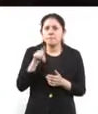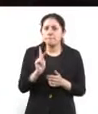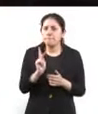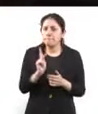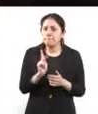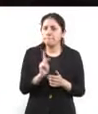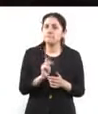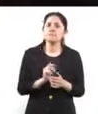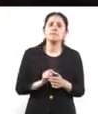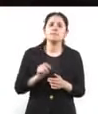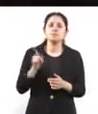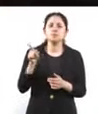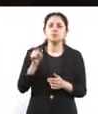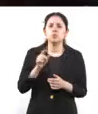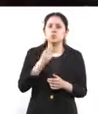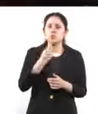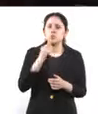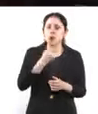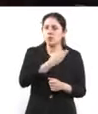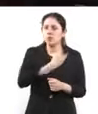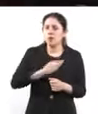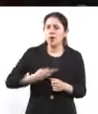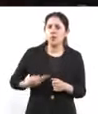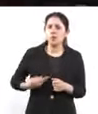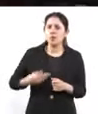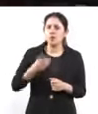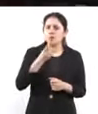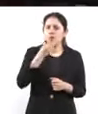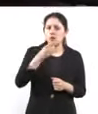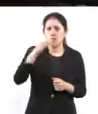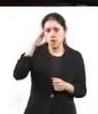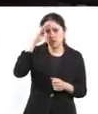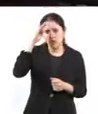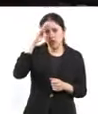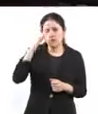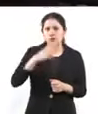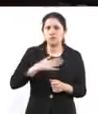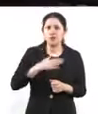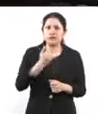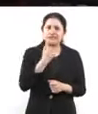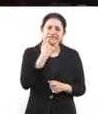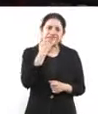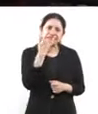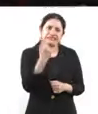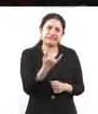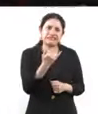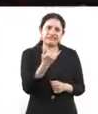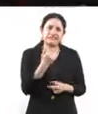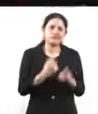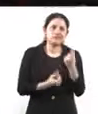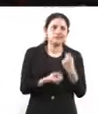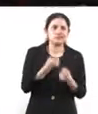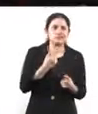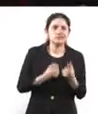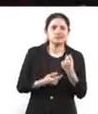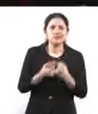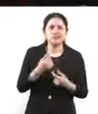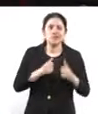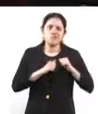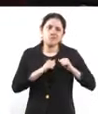esta reflexión que también hace el presidente que acepta que se equivocó con la designación de esos